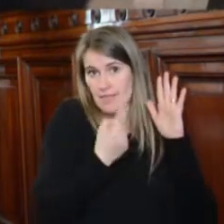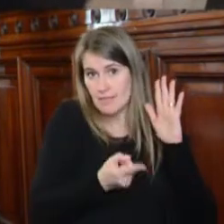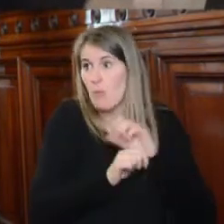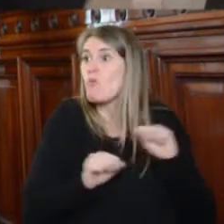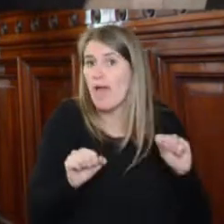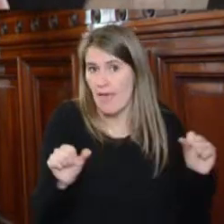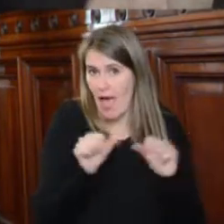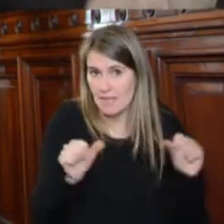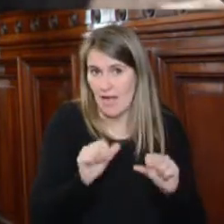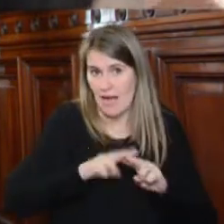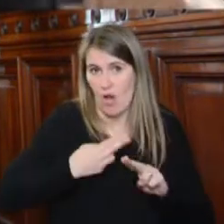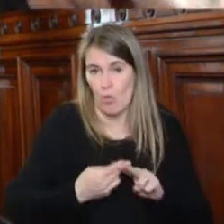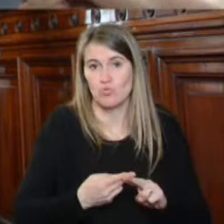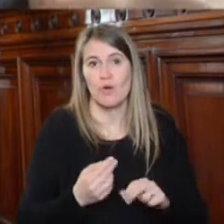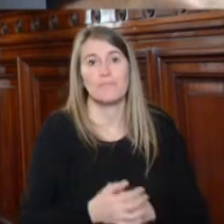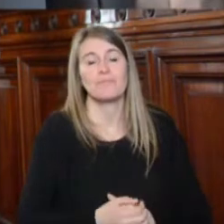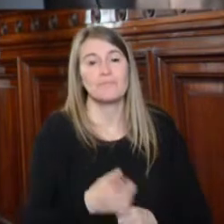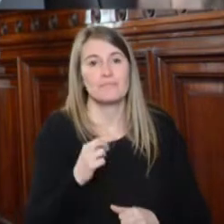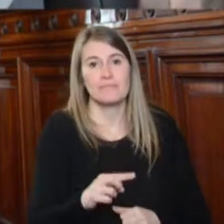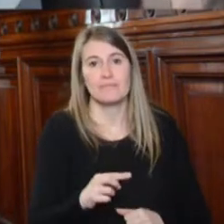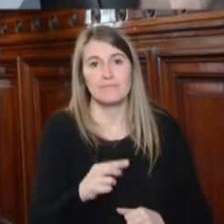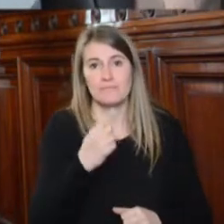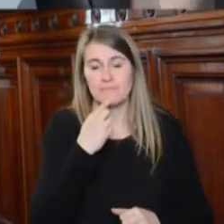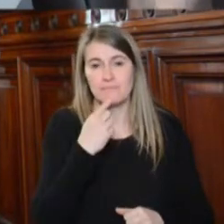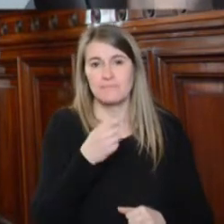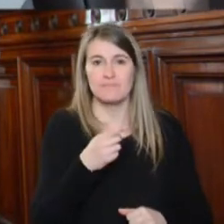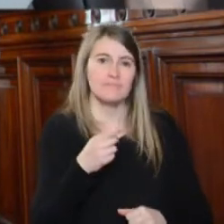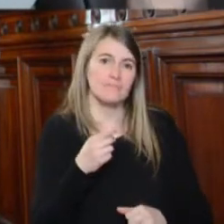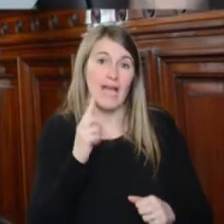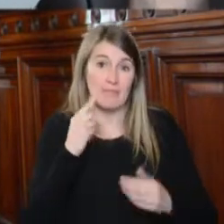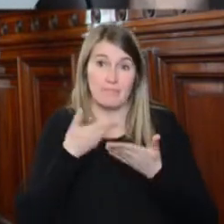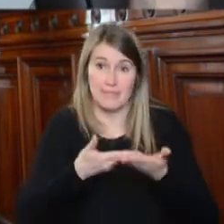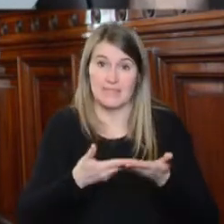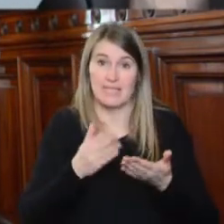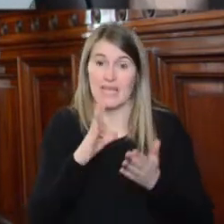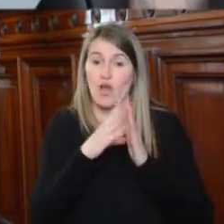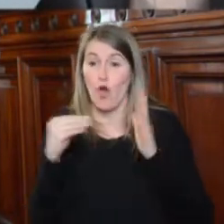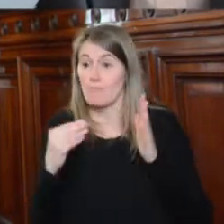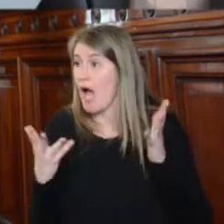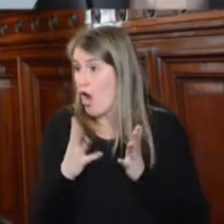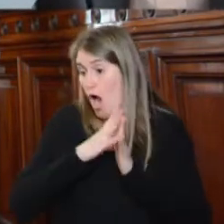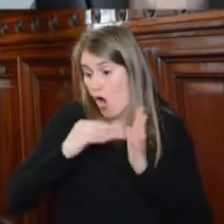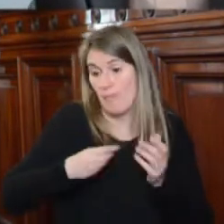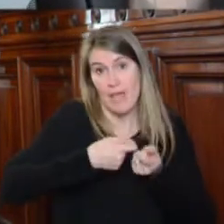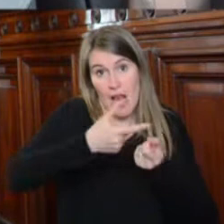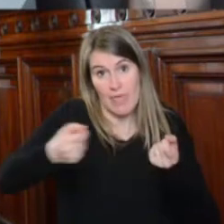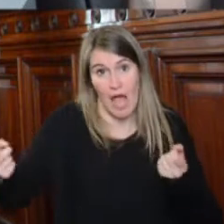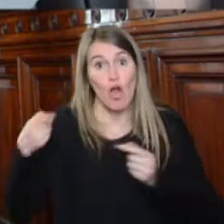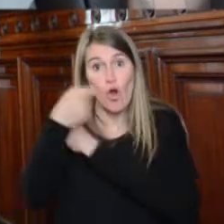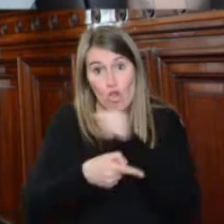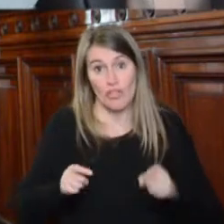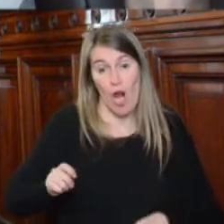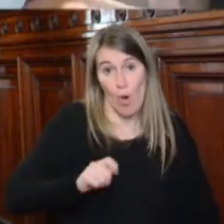facultades. Como prueba de ello, adjuntamos a la presente copia de las denuncias efectuadas contra estos jueces argentinos.